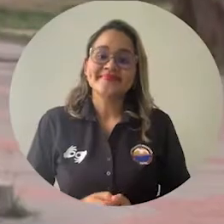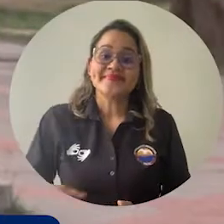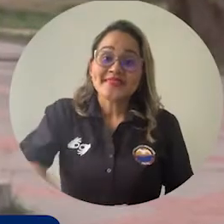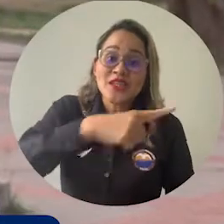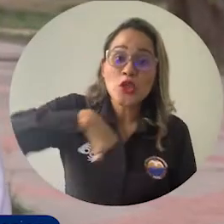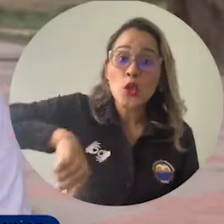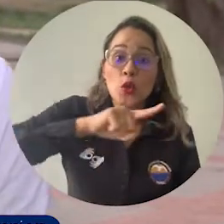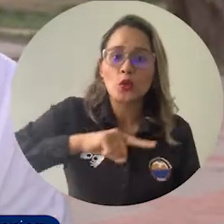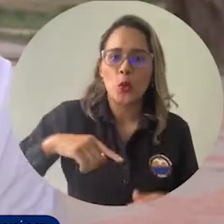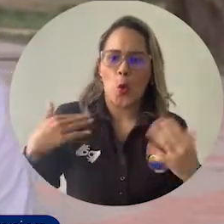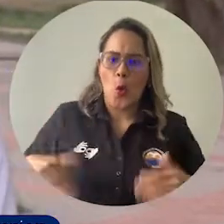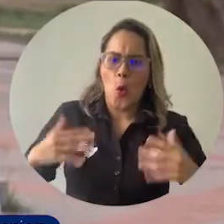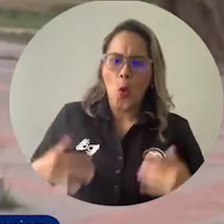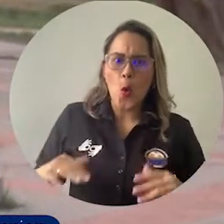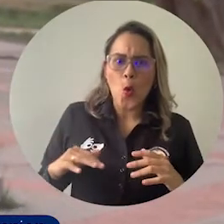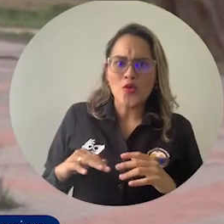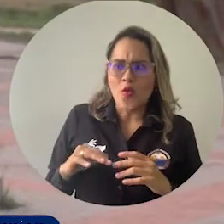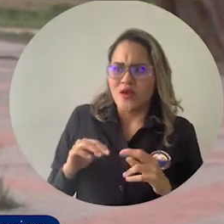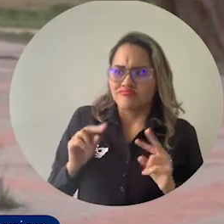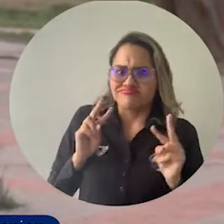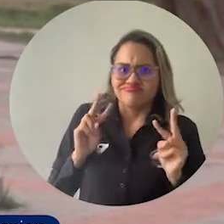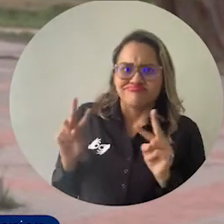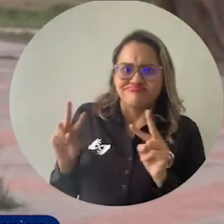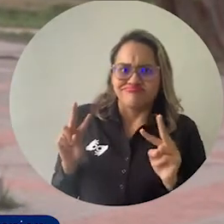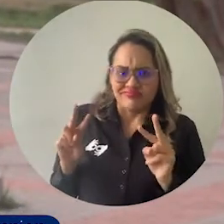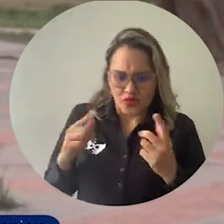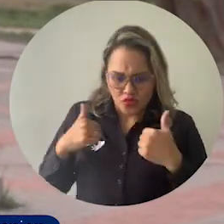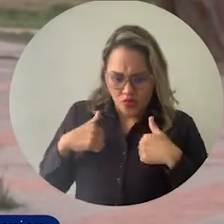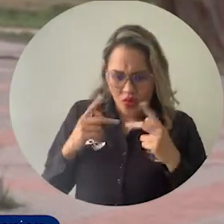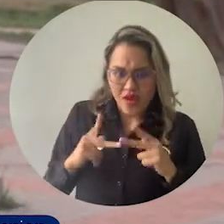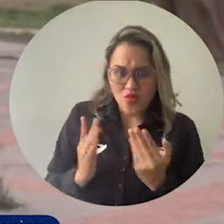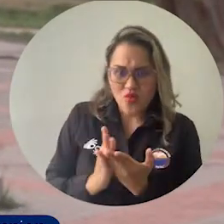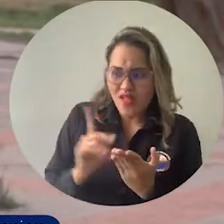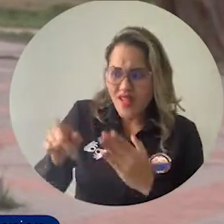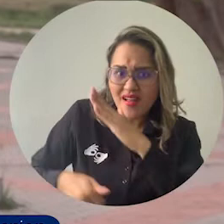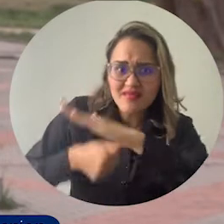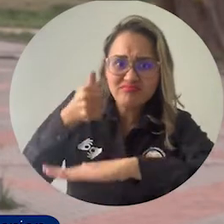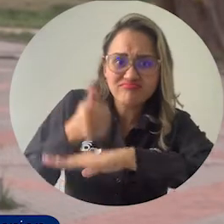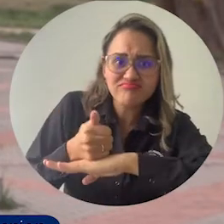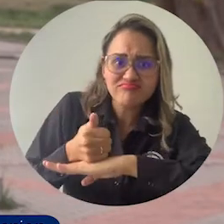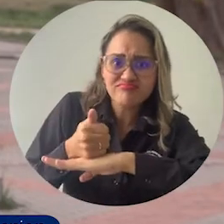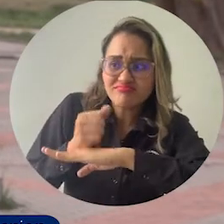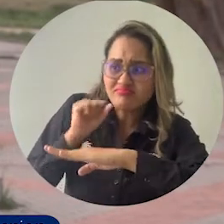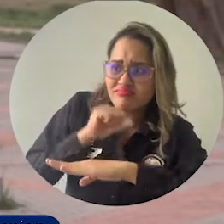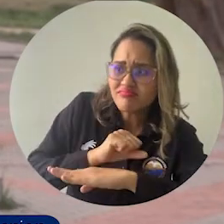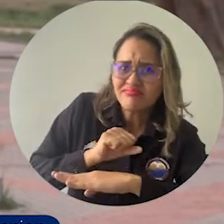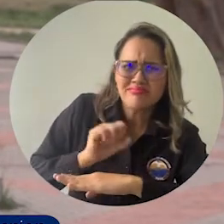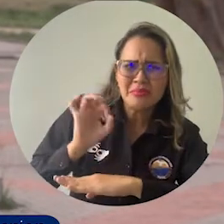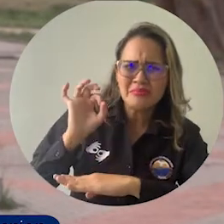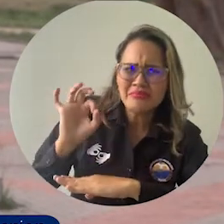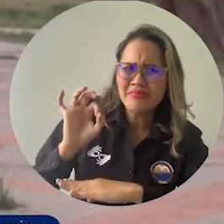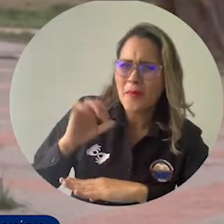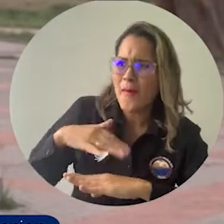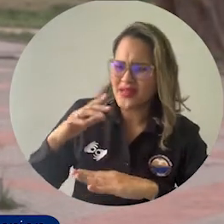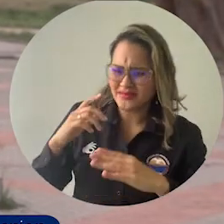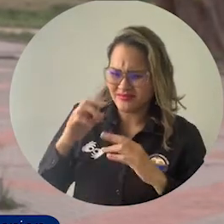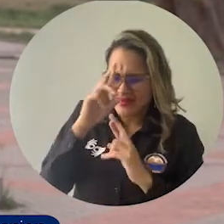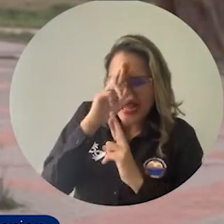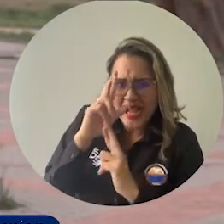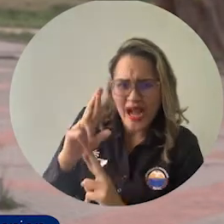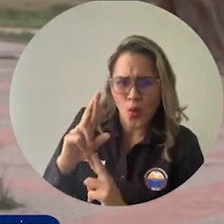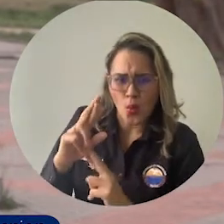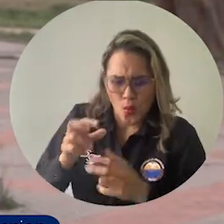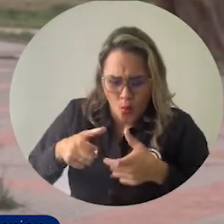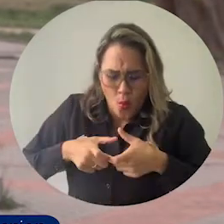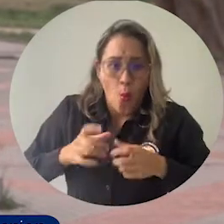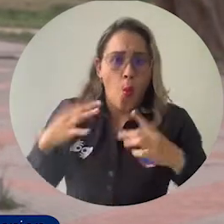Pues para nosotros los estudiantes es un orgullo que quien encabeza esta alma mater se ha distinguido con la más